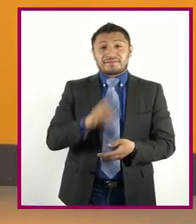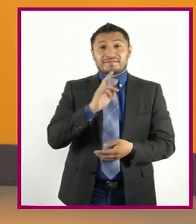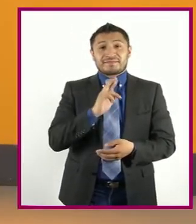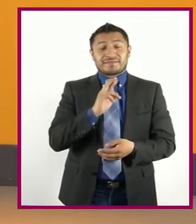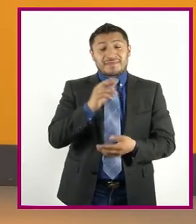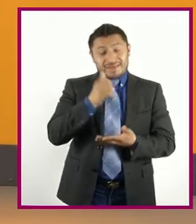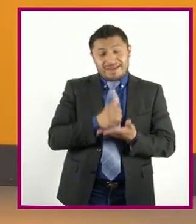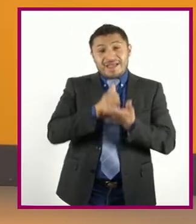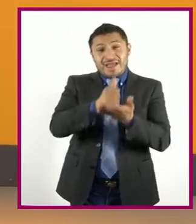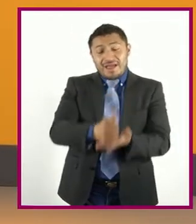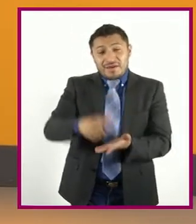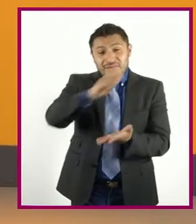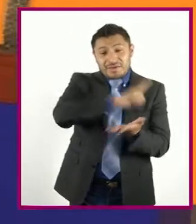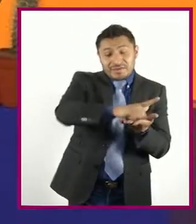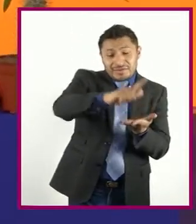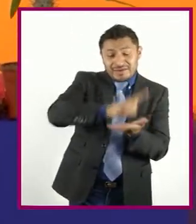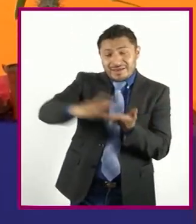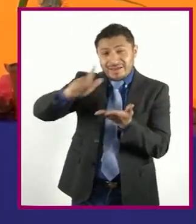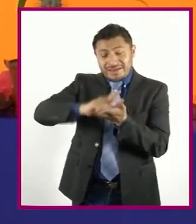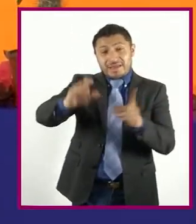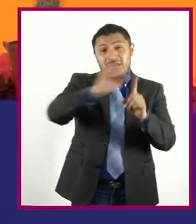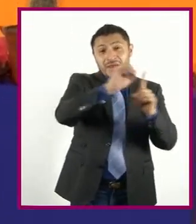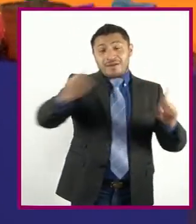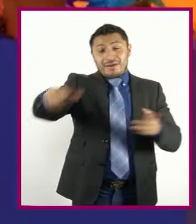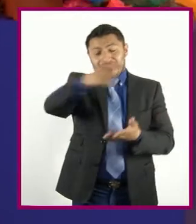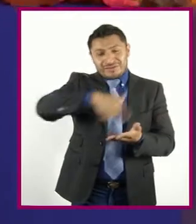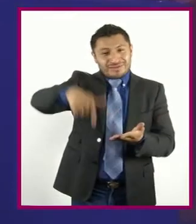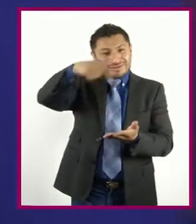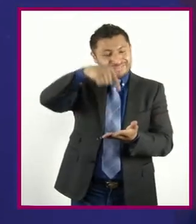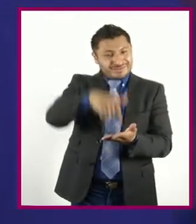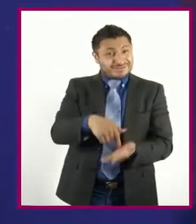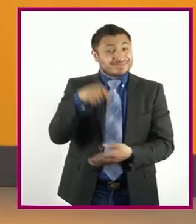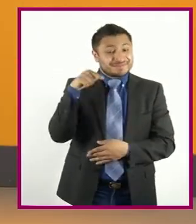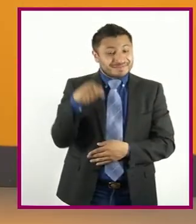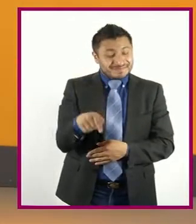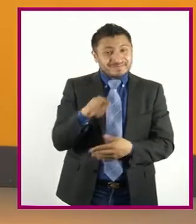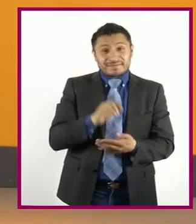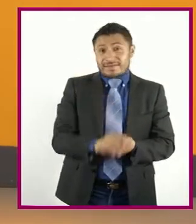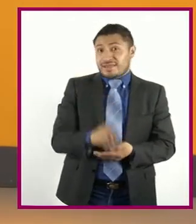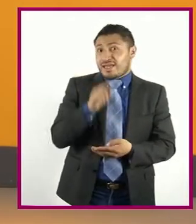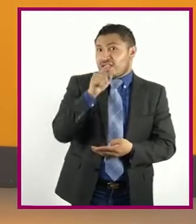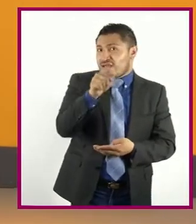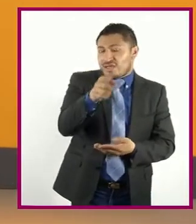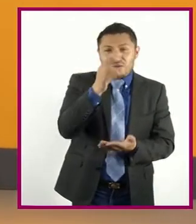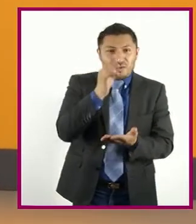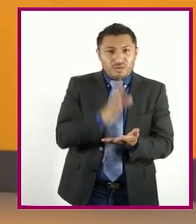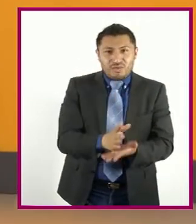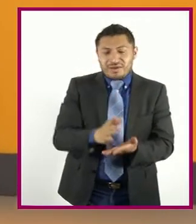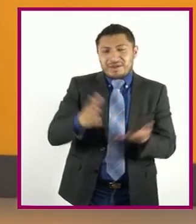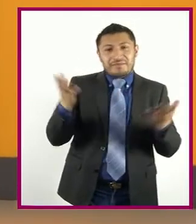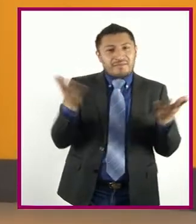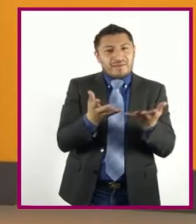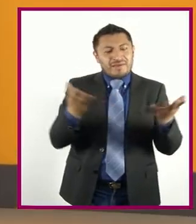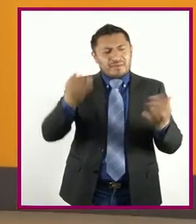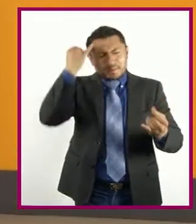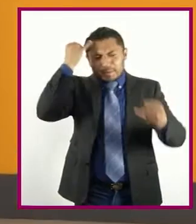ando Ese lugar Ese lugar Solo Debes de crear